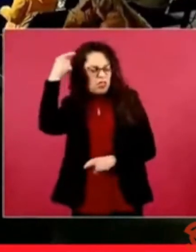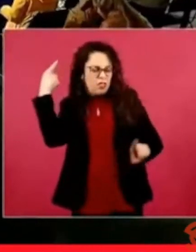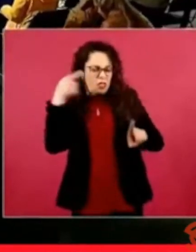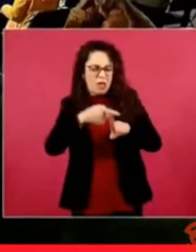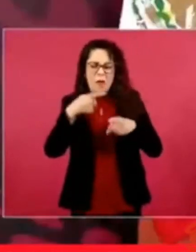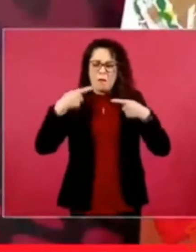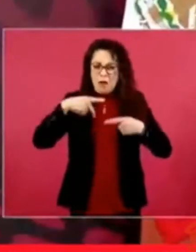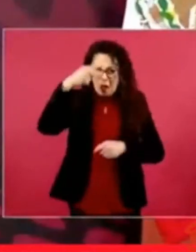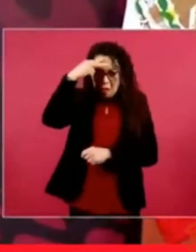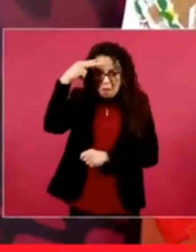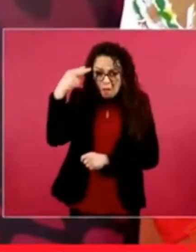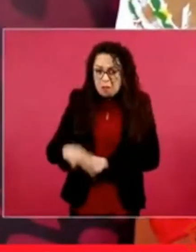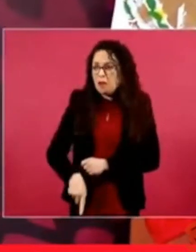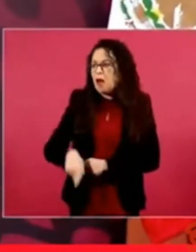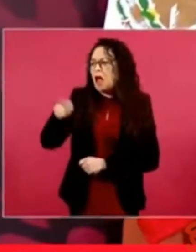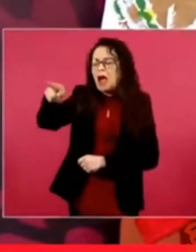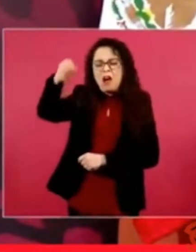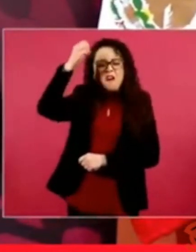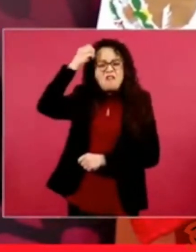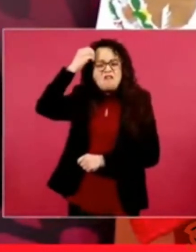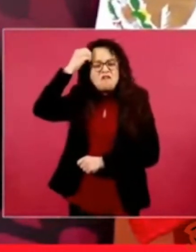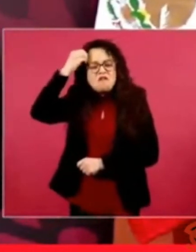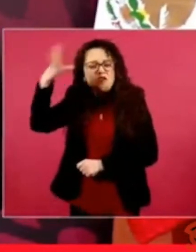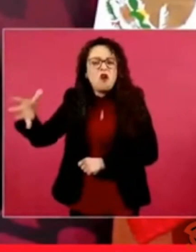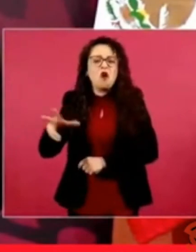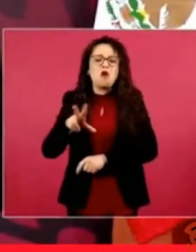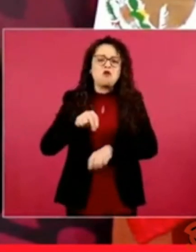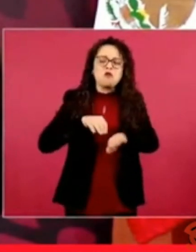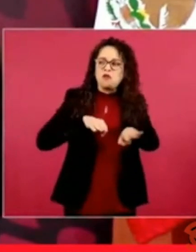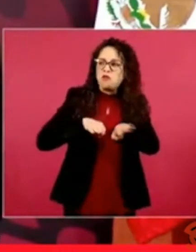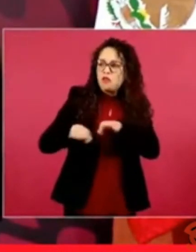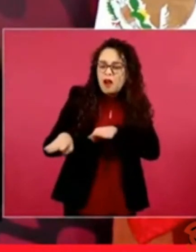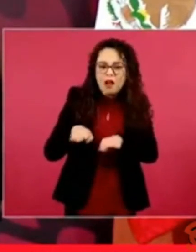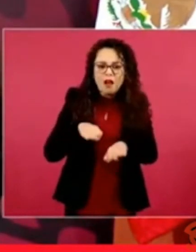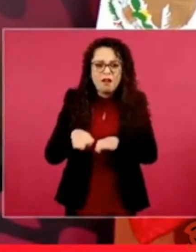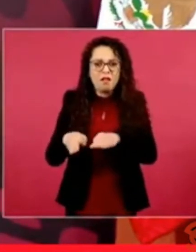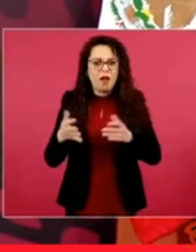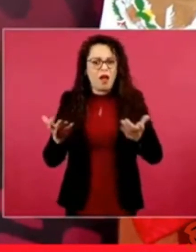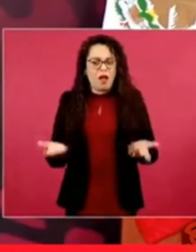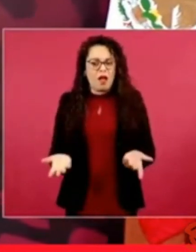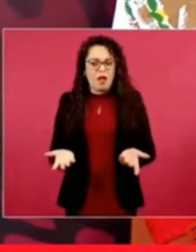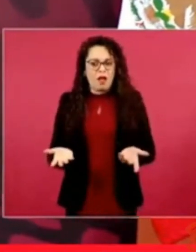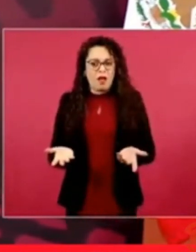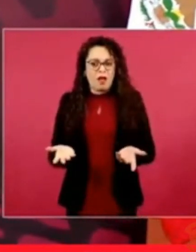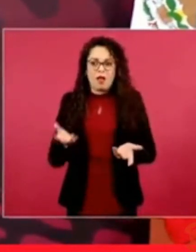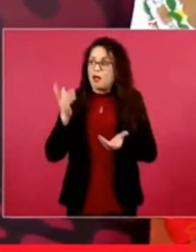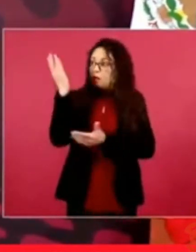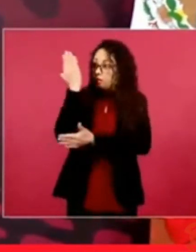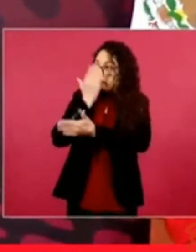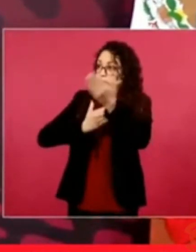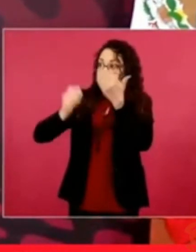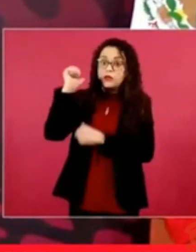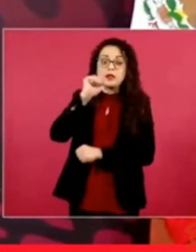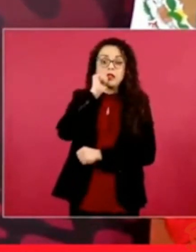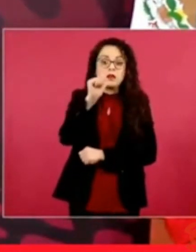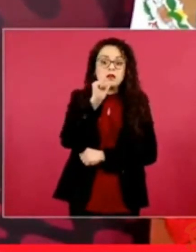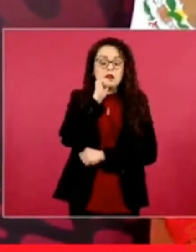a que si este no sales adelante es porque no trabajas,